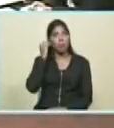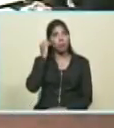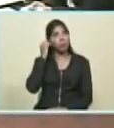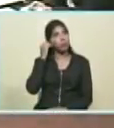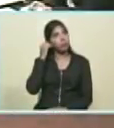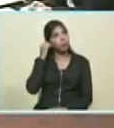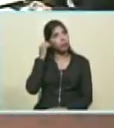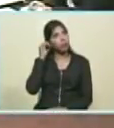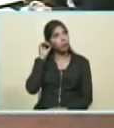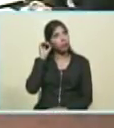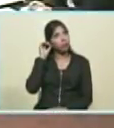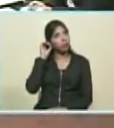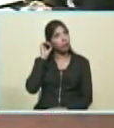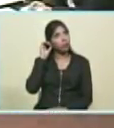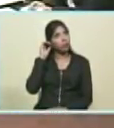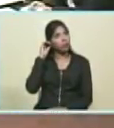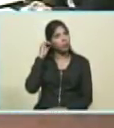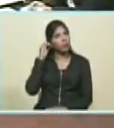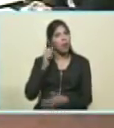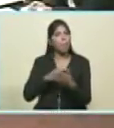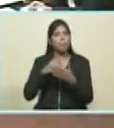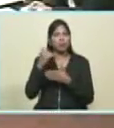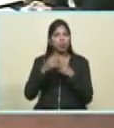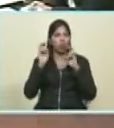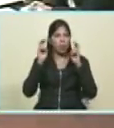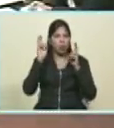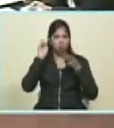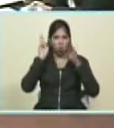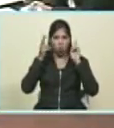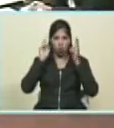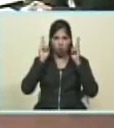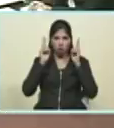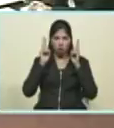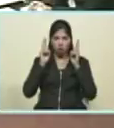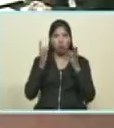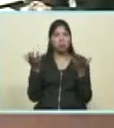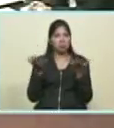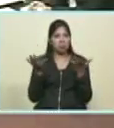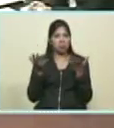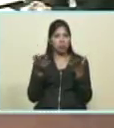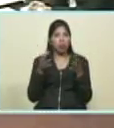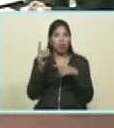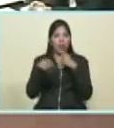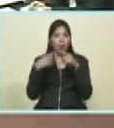como el plan Conejo ya vamos a hablar de plan Conejo plan muy importante